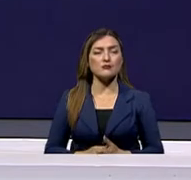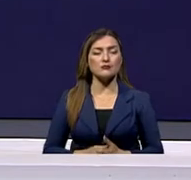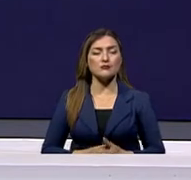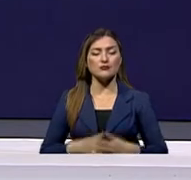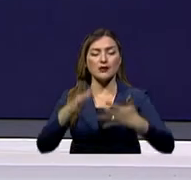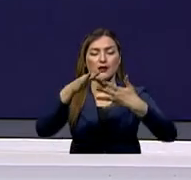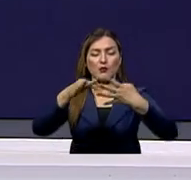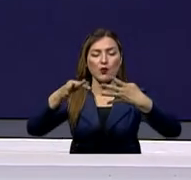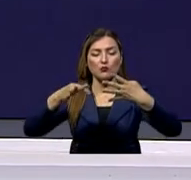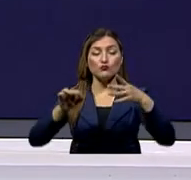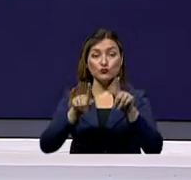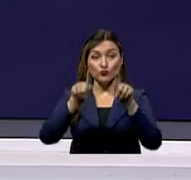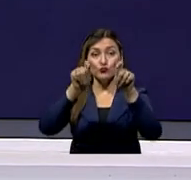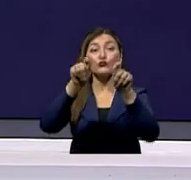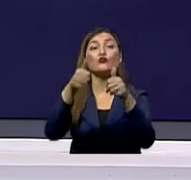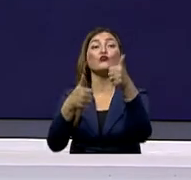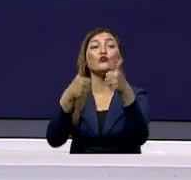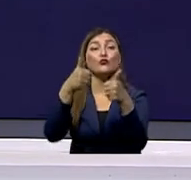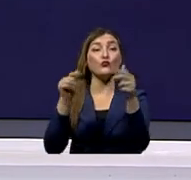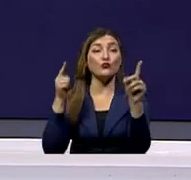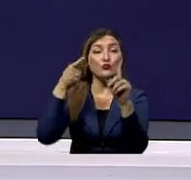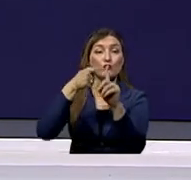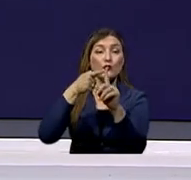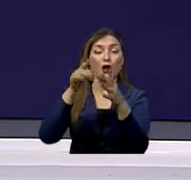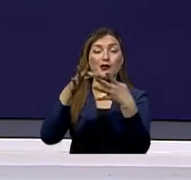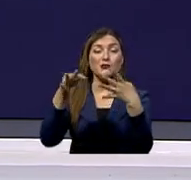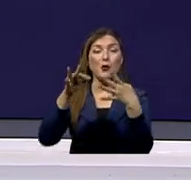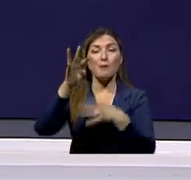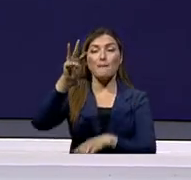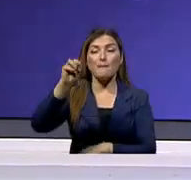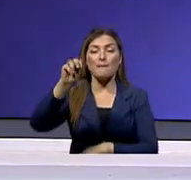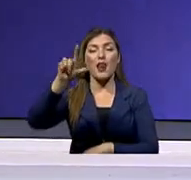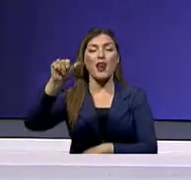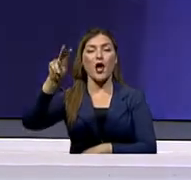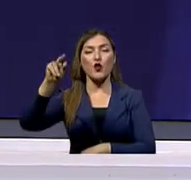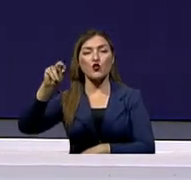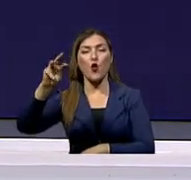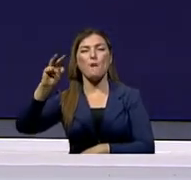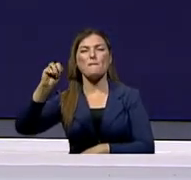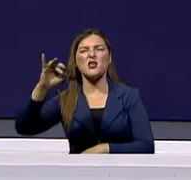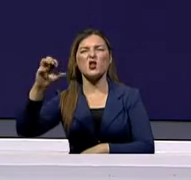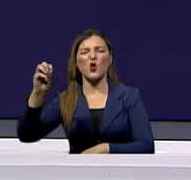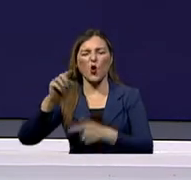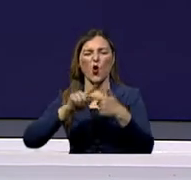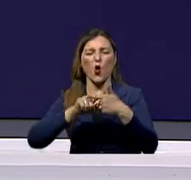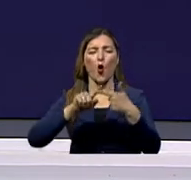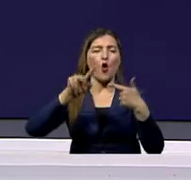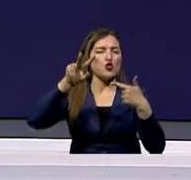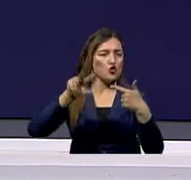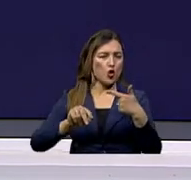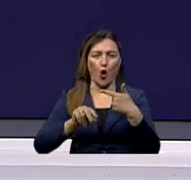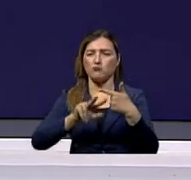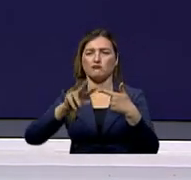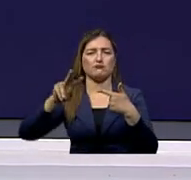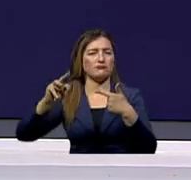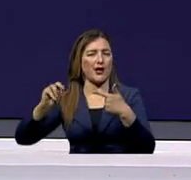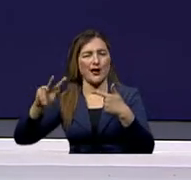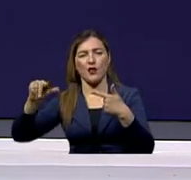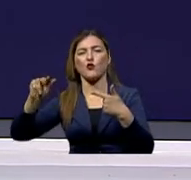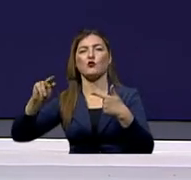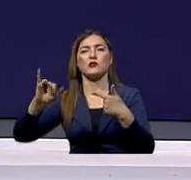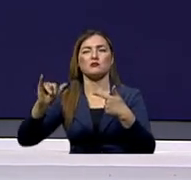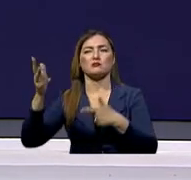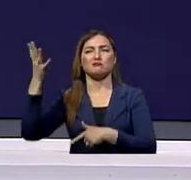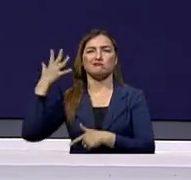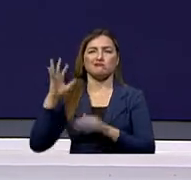cánceres de piel se asocian directamente al tipo, que es melanómico o el no melanómico. ¿Hay antecedentes familiares de por medio? Definitivamente que sí.